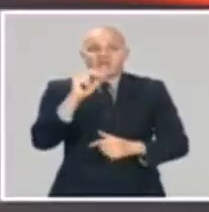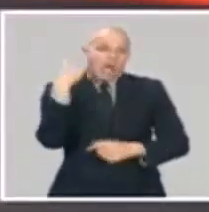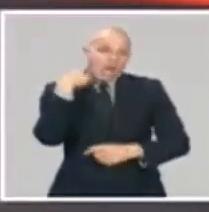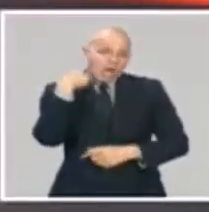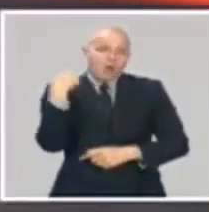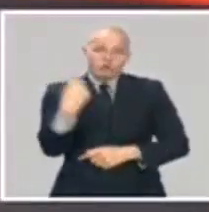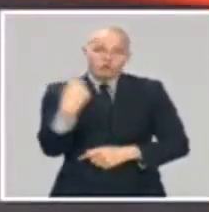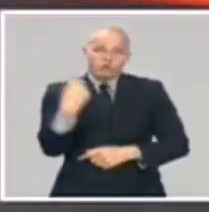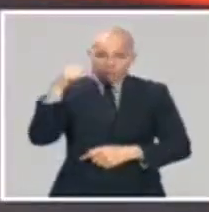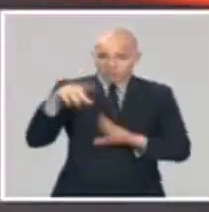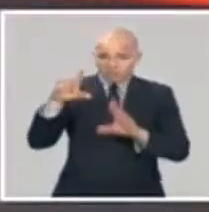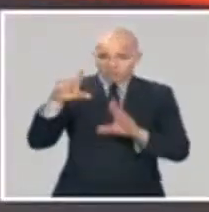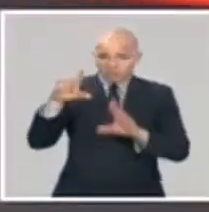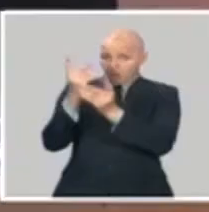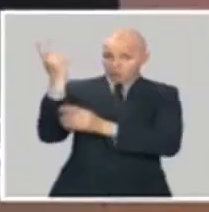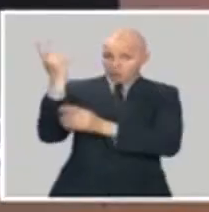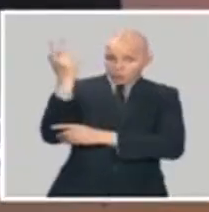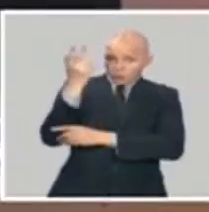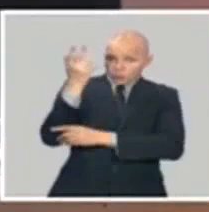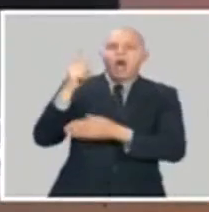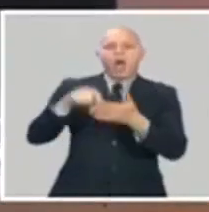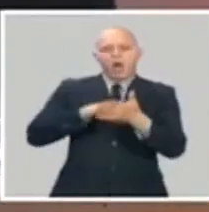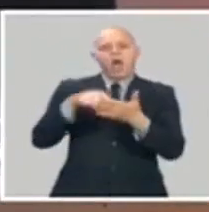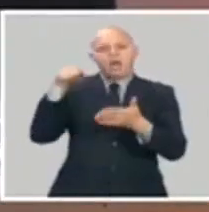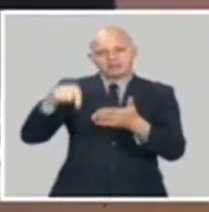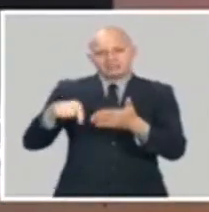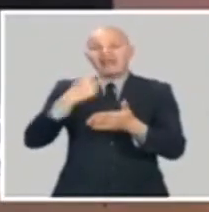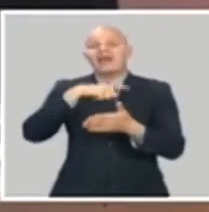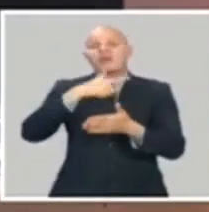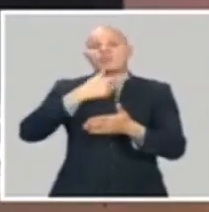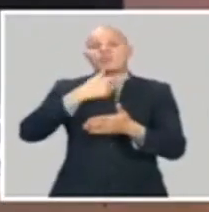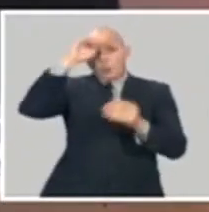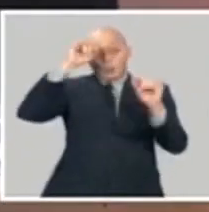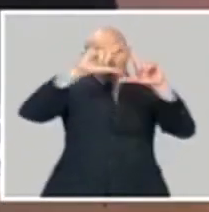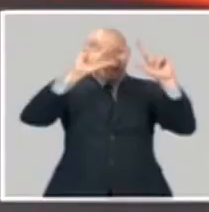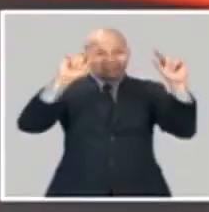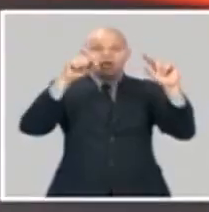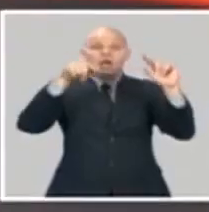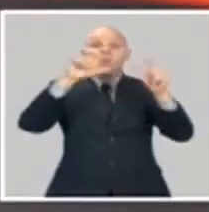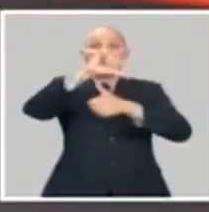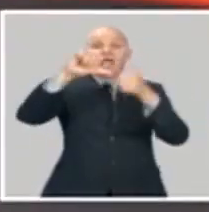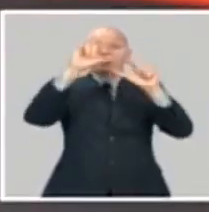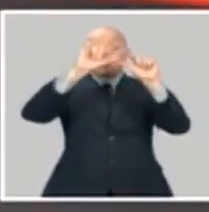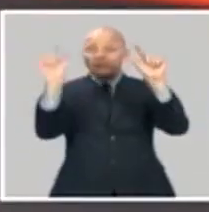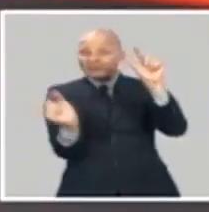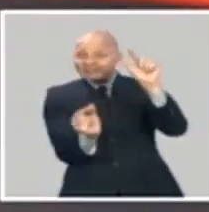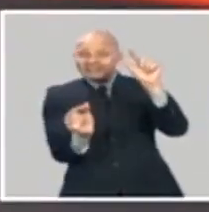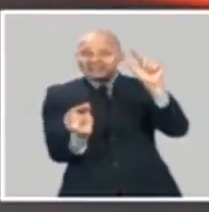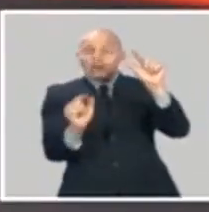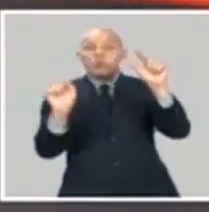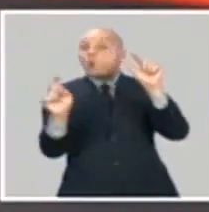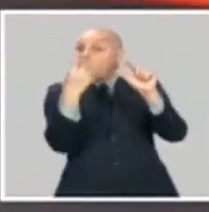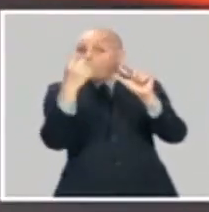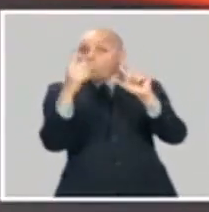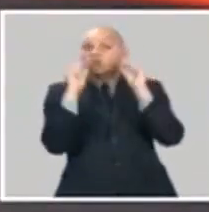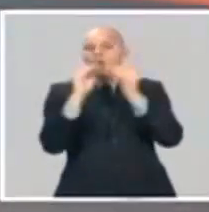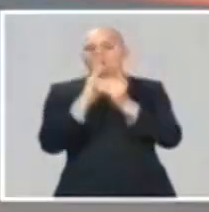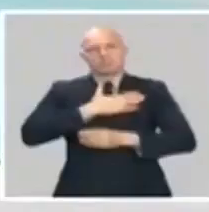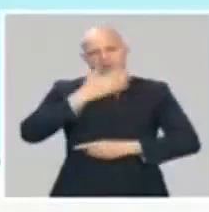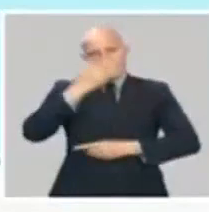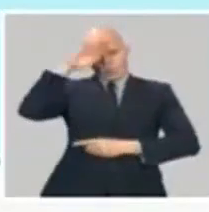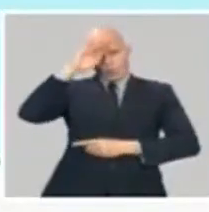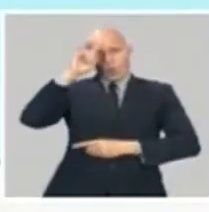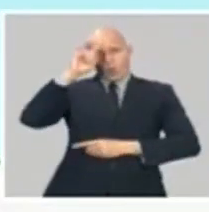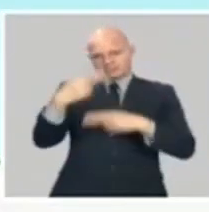este... El único que se hace en el Caribe y uno de los pocos en el mundo realmente. Sí, efectivamente, así me parece. Ahora, la temporada ciclónica será